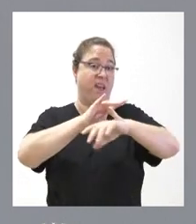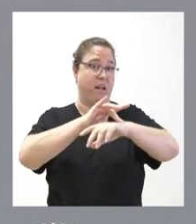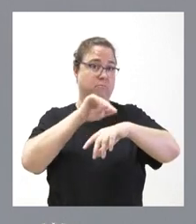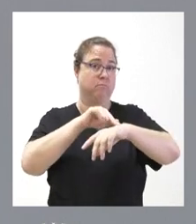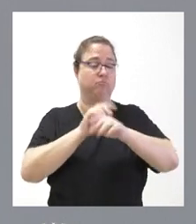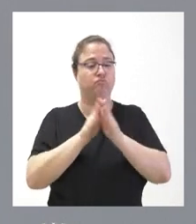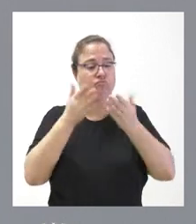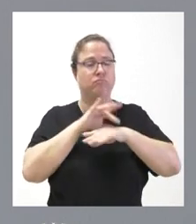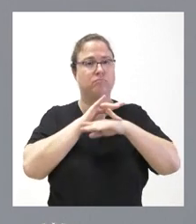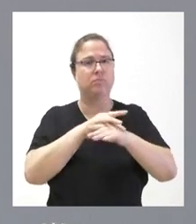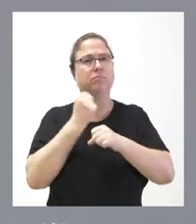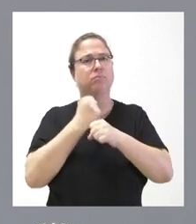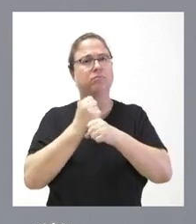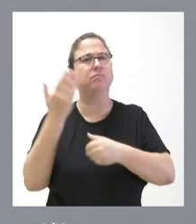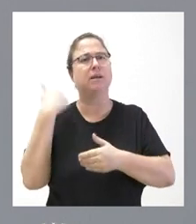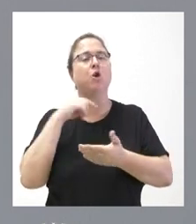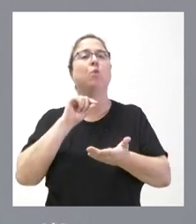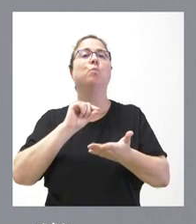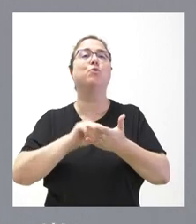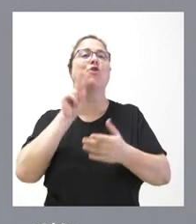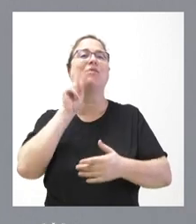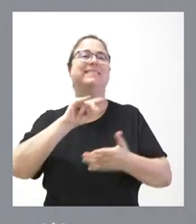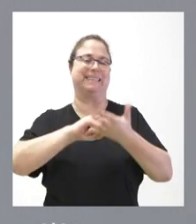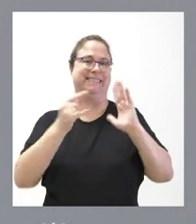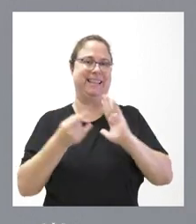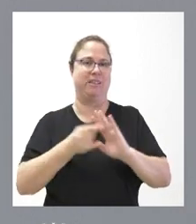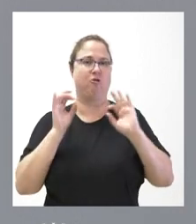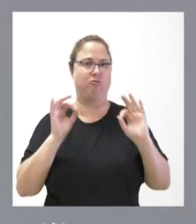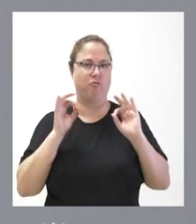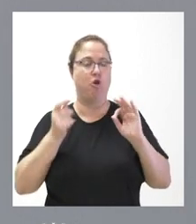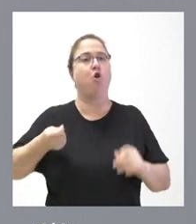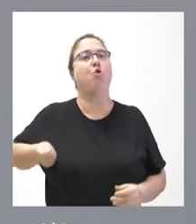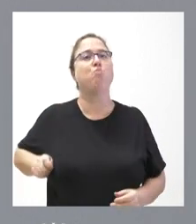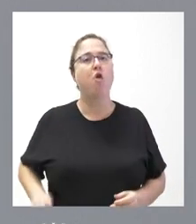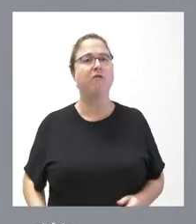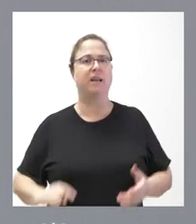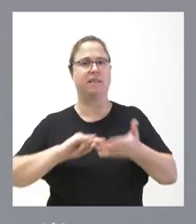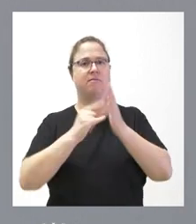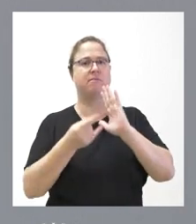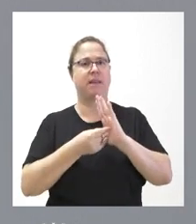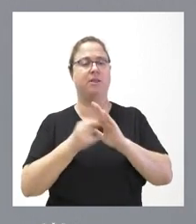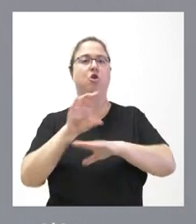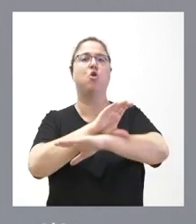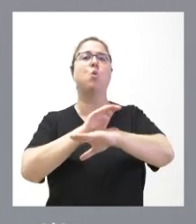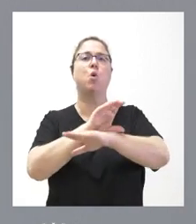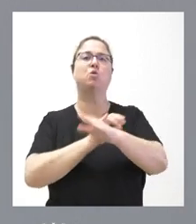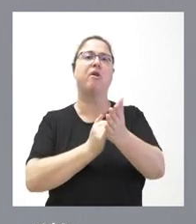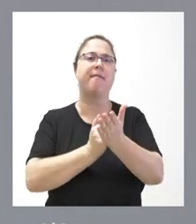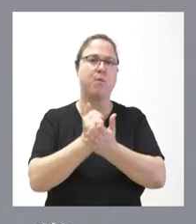se trabajó, como yo les comenté, desde el punto de vista técnico, con el trabajo de los profesionales técnicos de la Consejería de Agricultura,